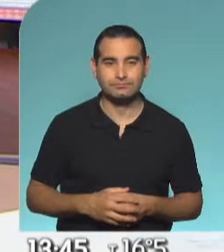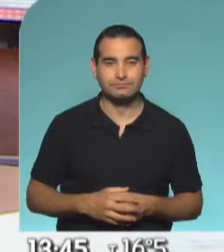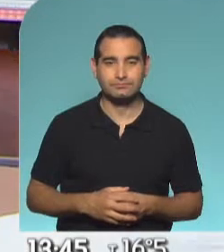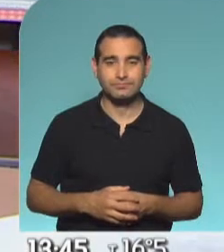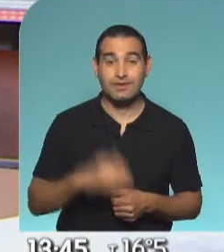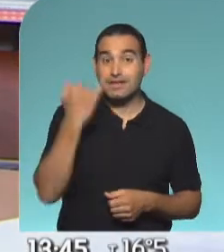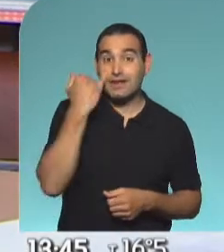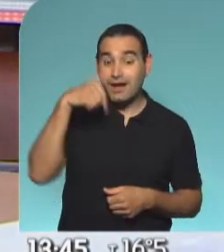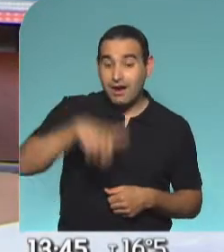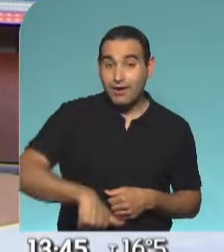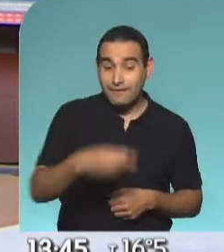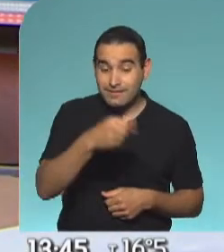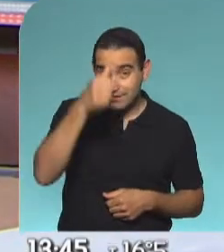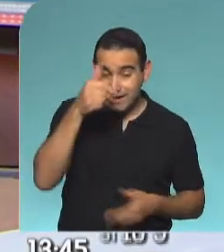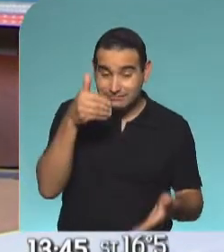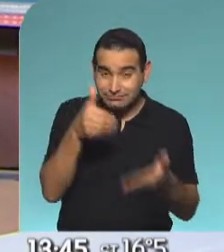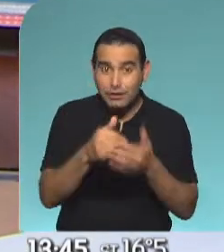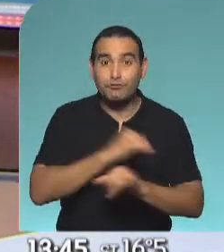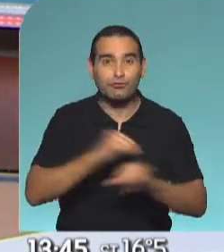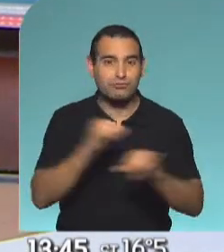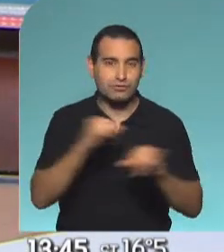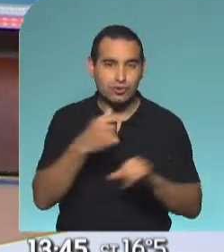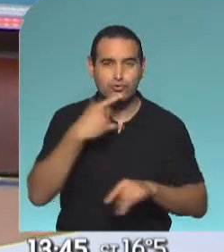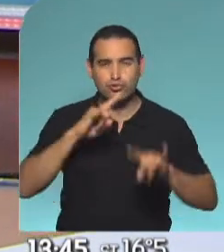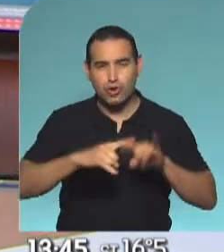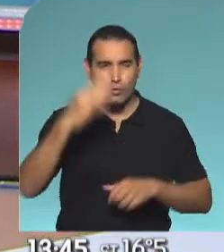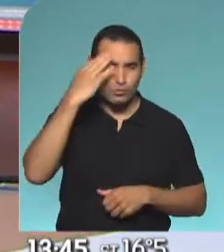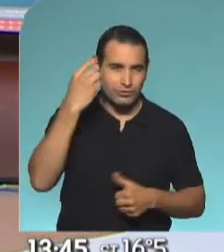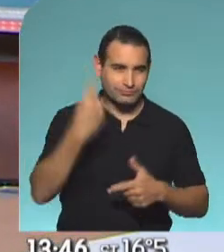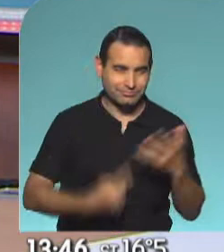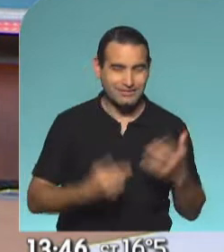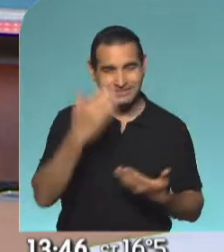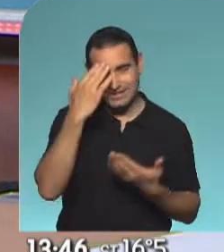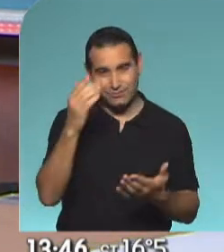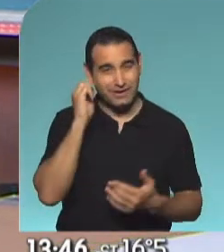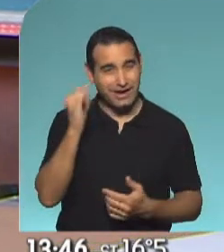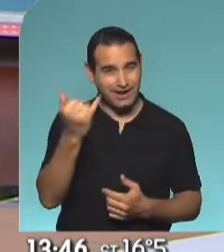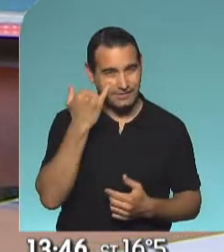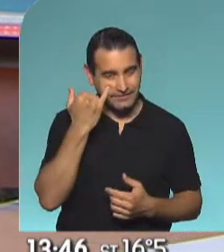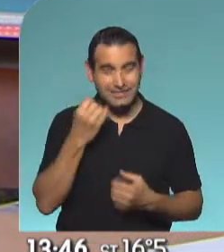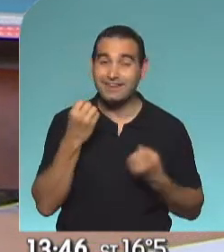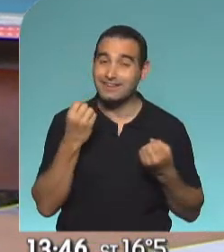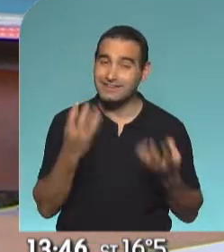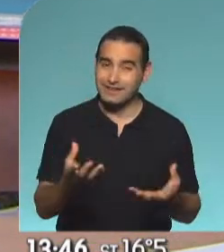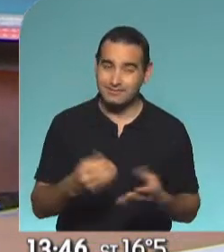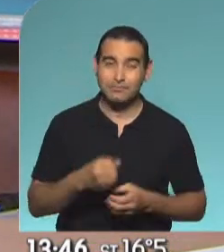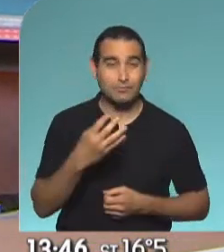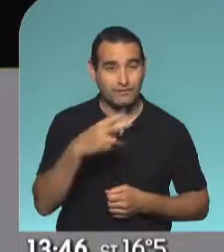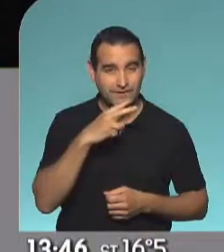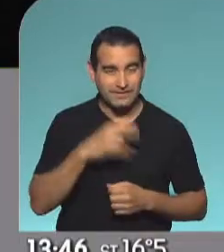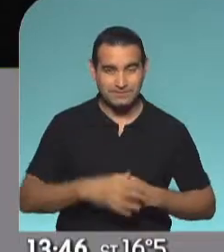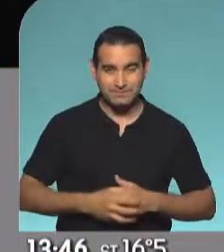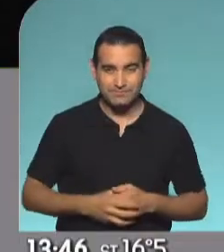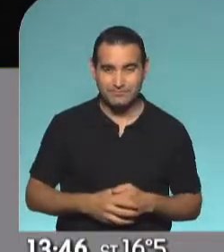Transitando casi el fin de semana con mucha información del espectáculo y de la cultura. Saludamos a Gabriela Radice. ¿Qué tal? Gabi, buen viernes.